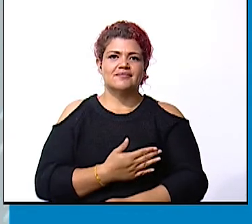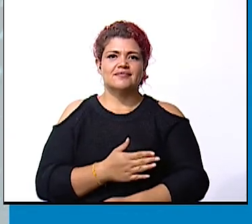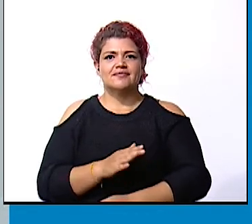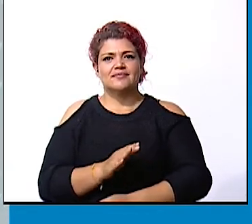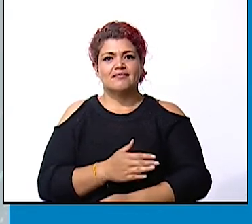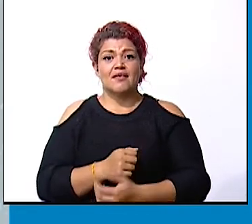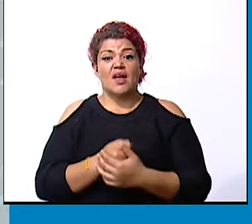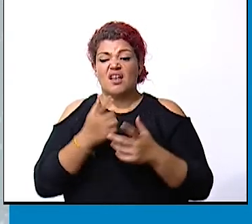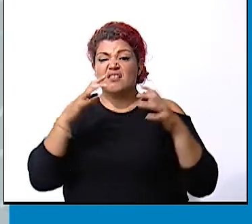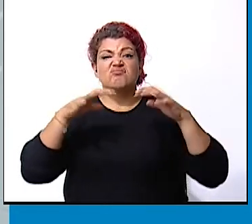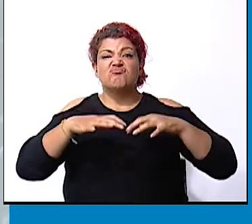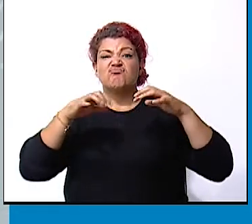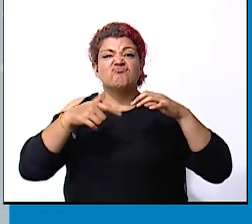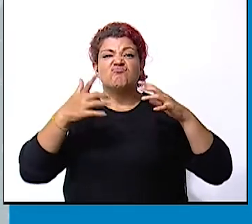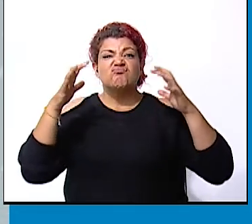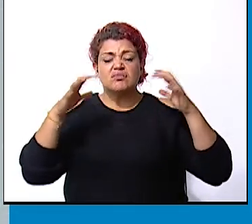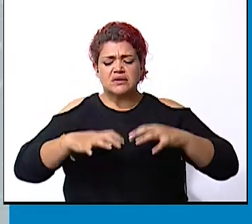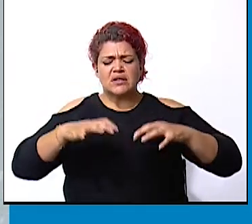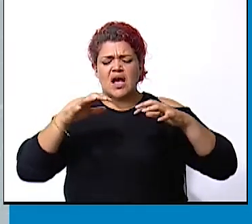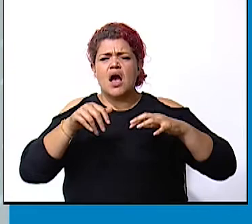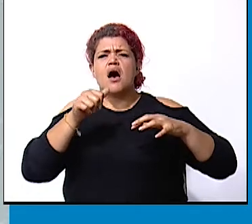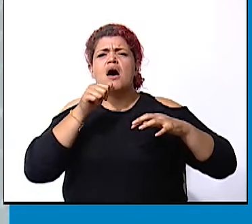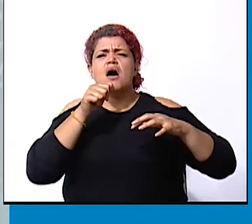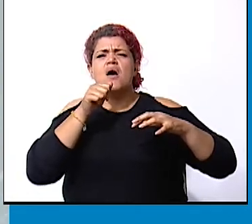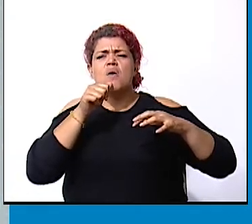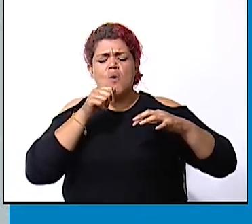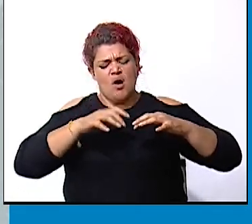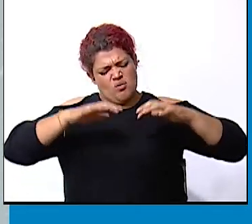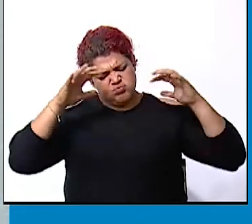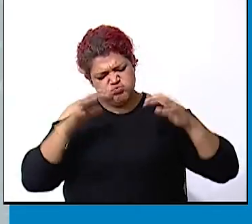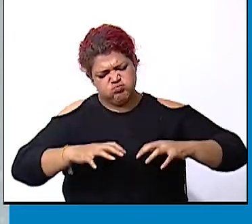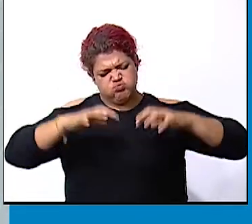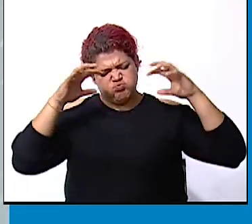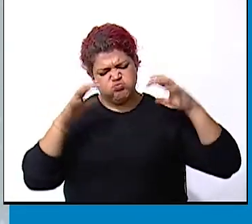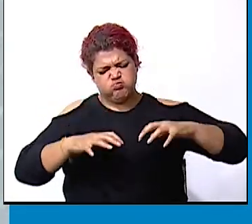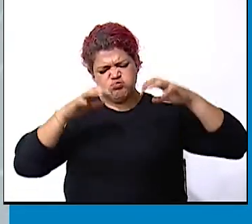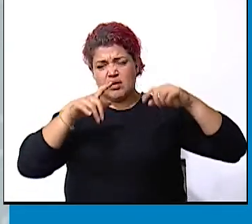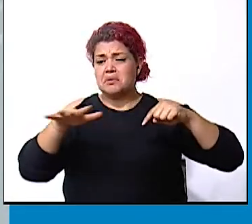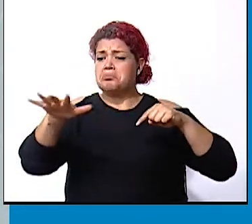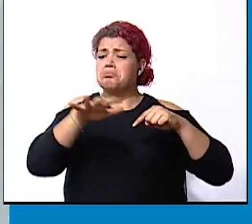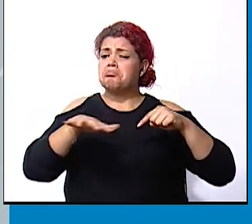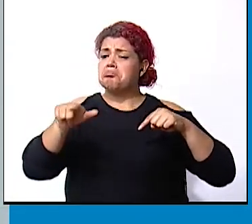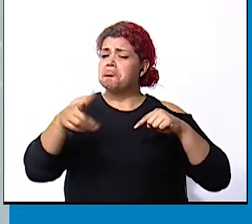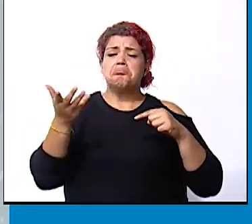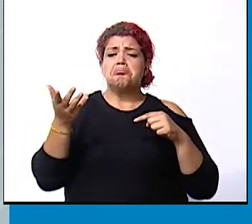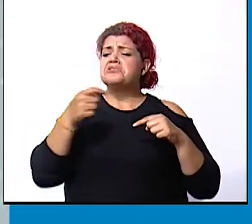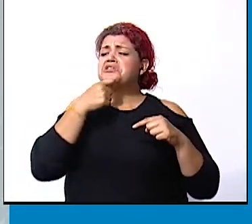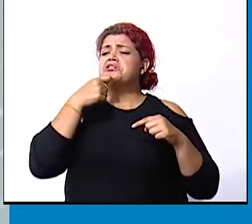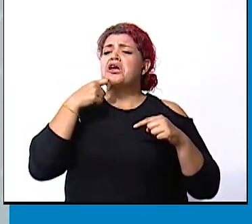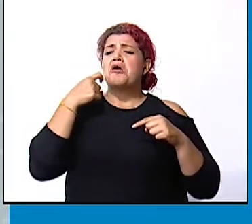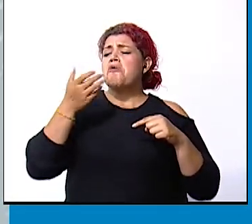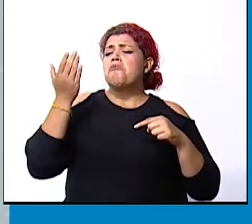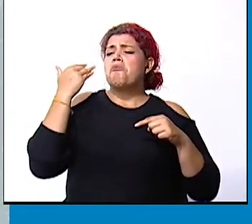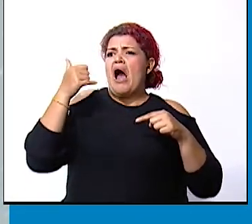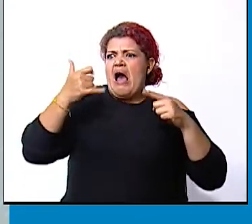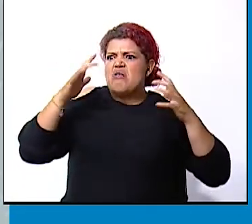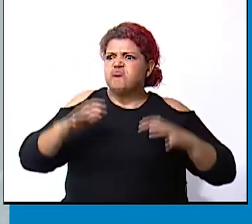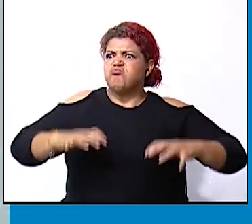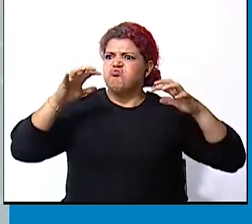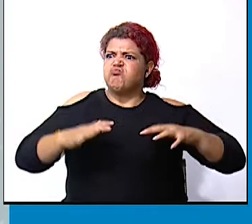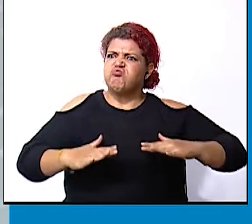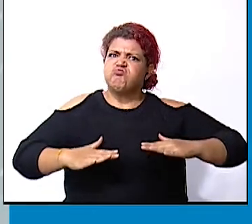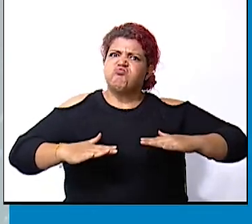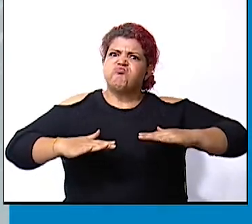una inundación es la invasión o cubrimiento de agua en áreas que en condiciones normales se mantienen secas